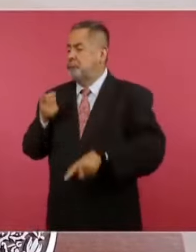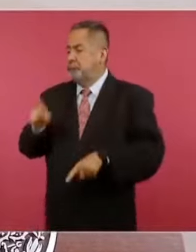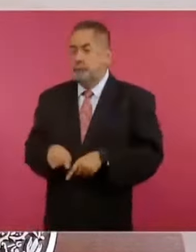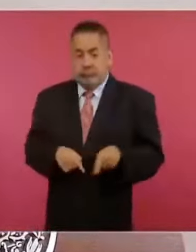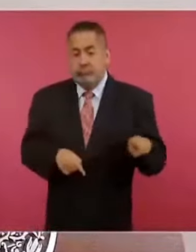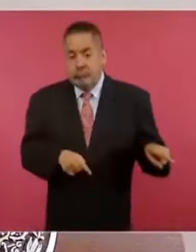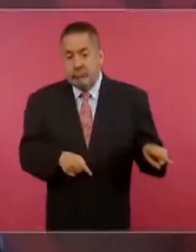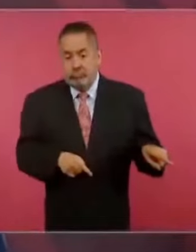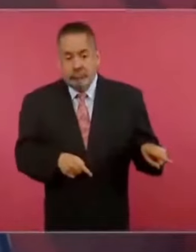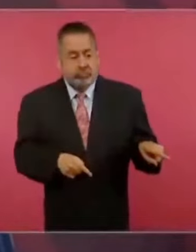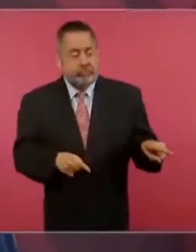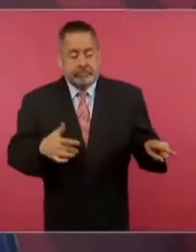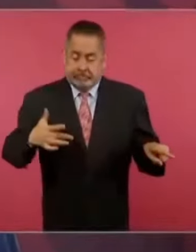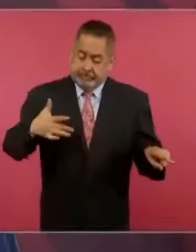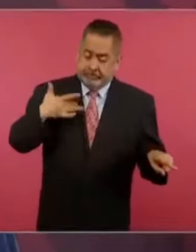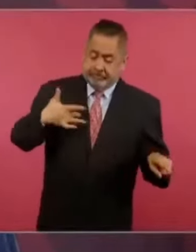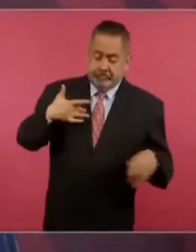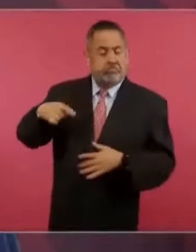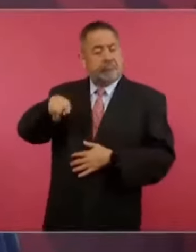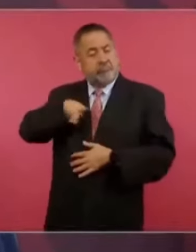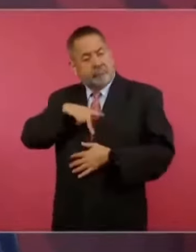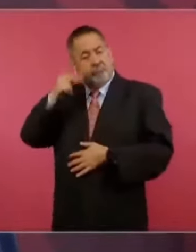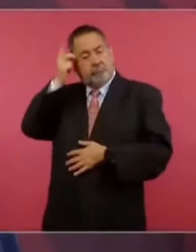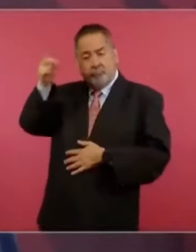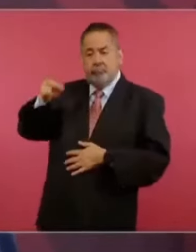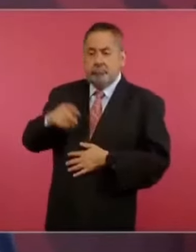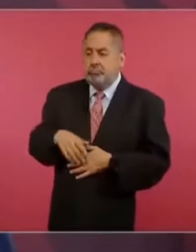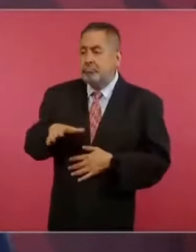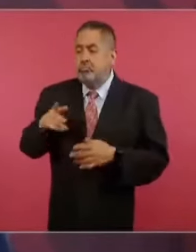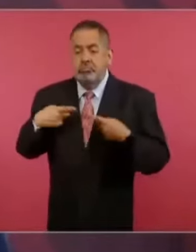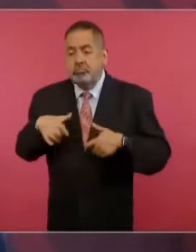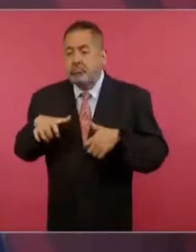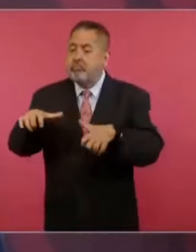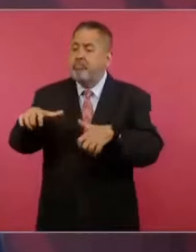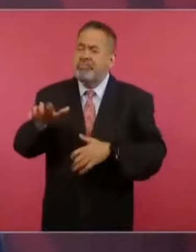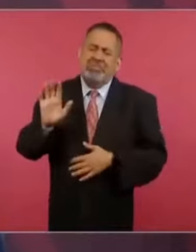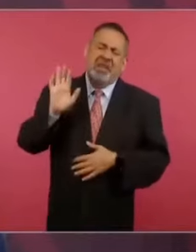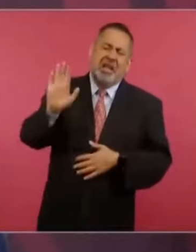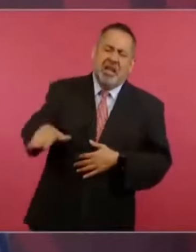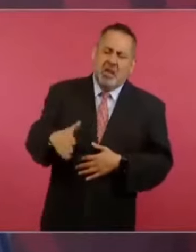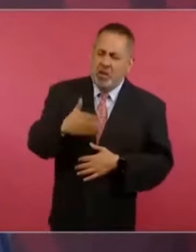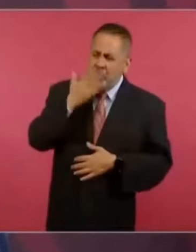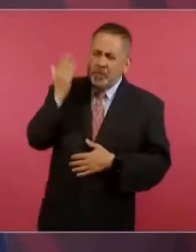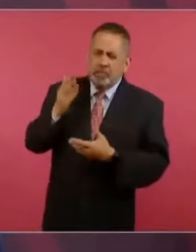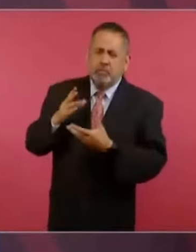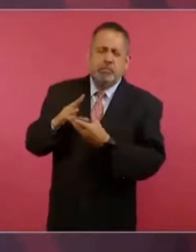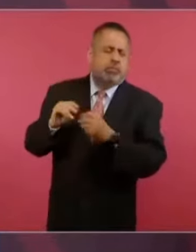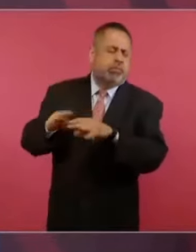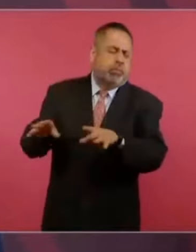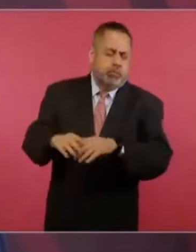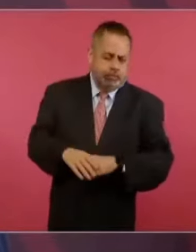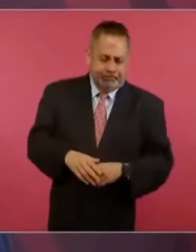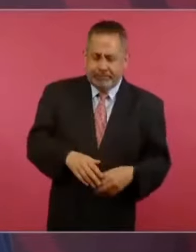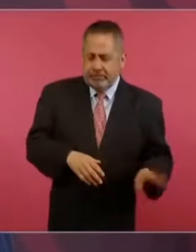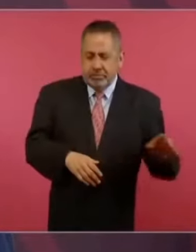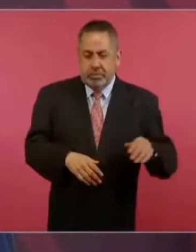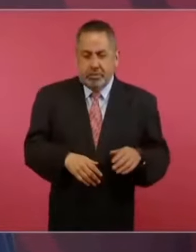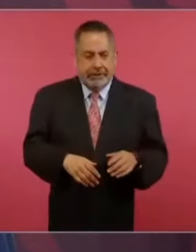pues se sentían los dueños de México, el pueblo no existía. Ahora me da un gusto